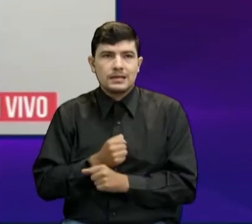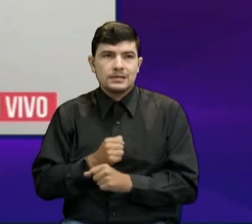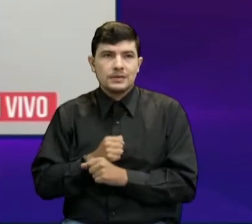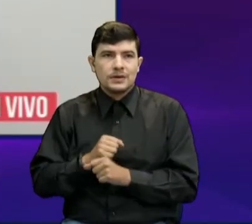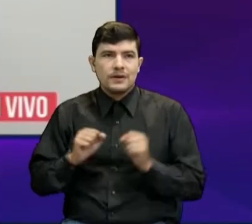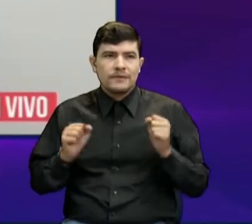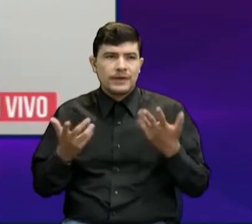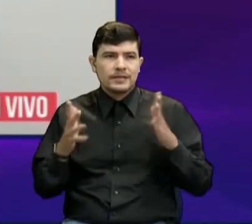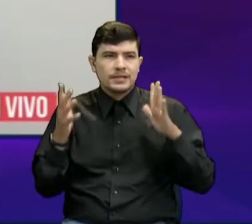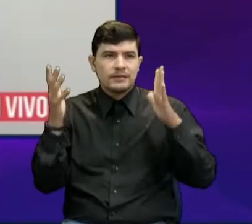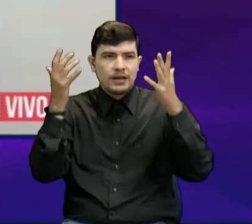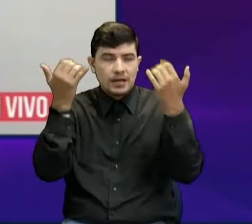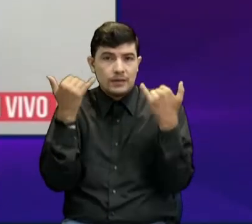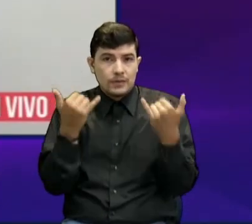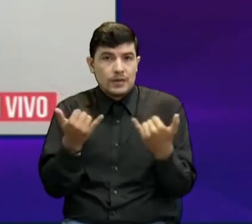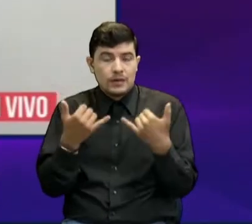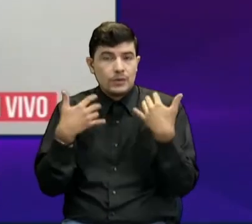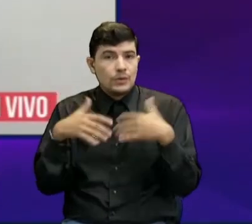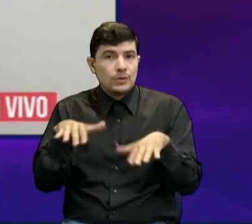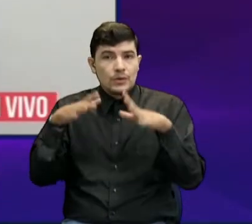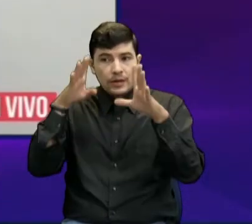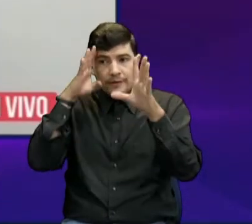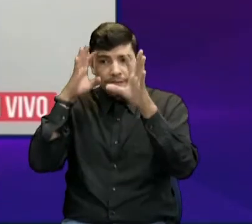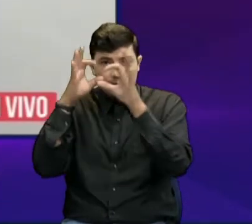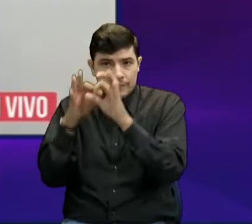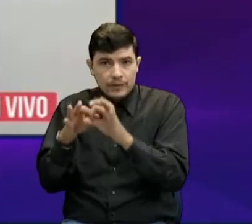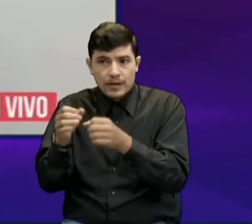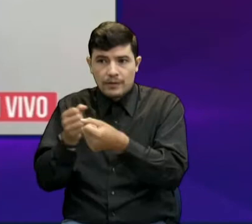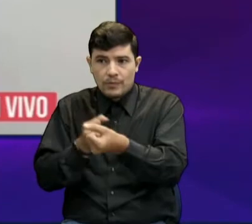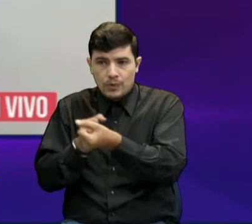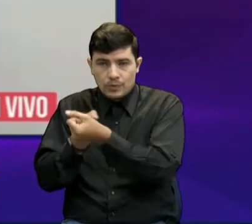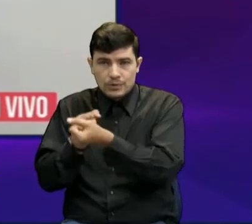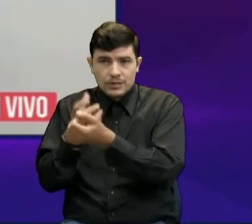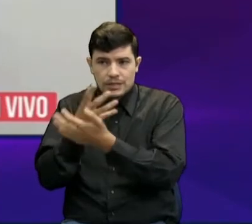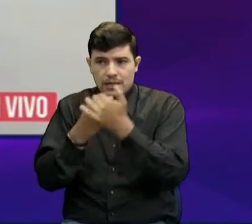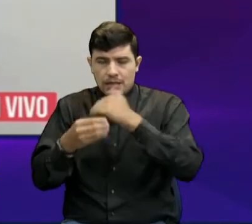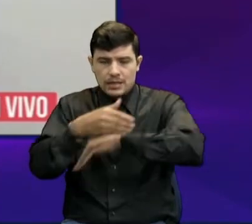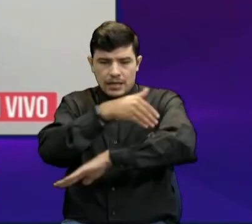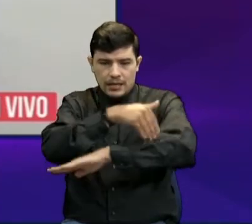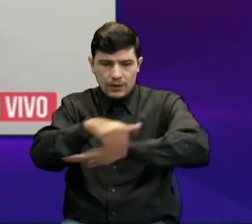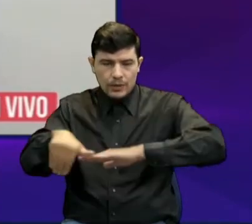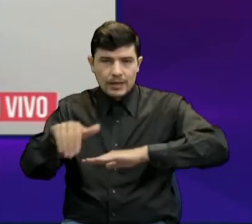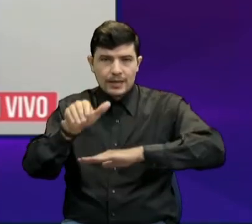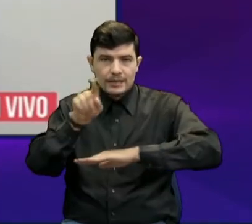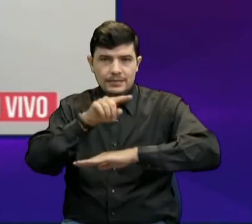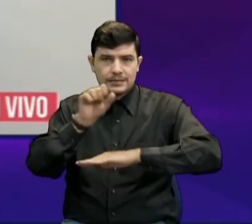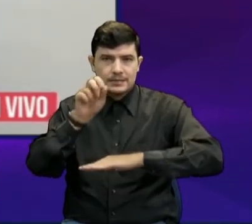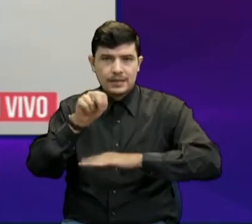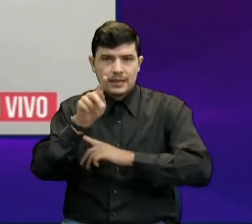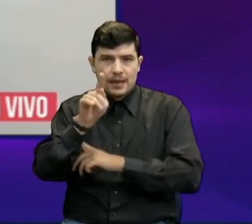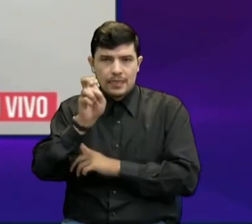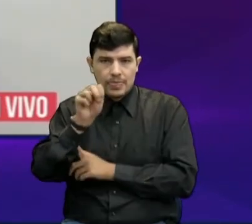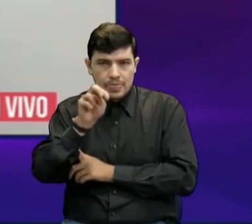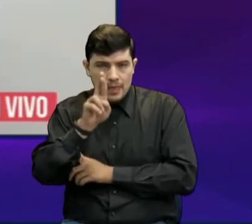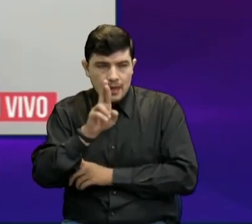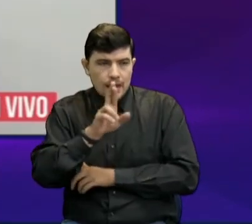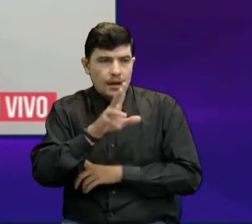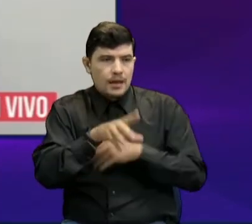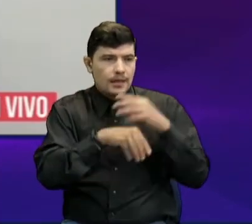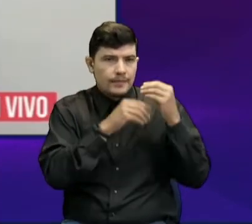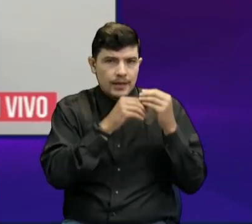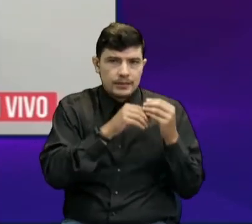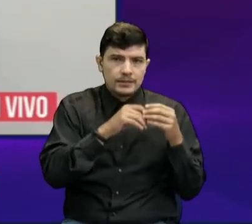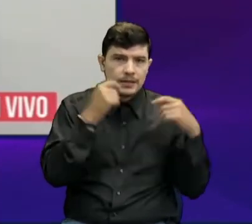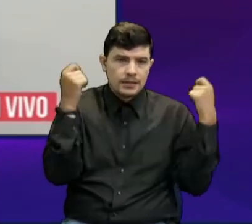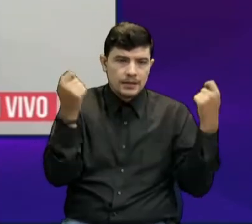estará haciendo momentos efímeros en las calles. Estaremos por la Diagonal Santander, estaremos con una actividad de tránsito, de conducta